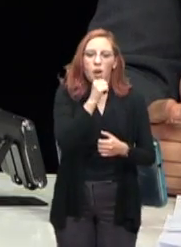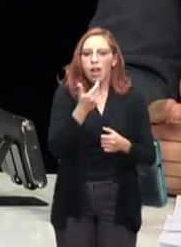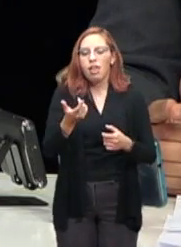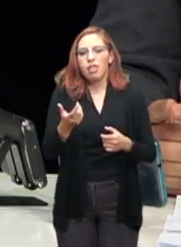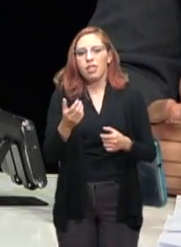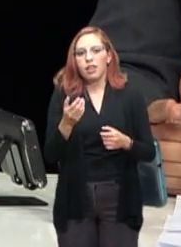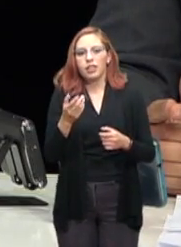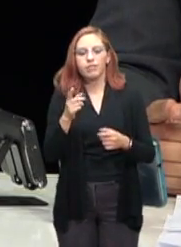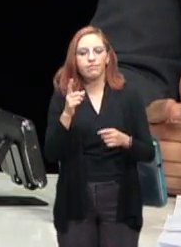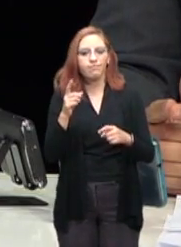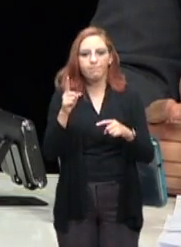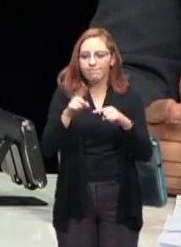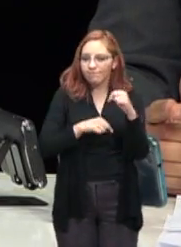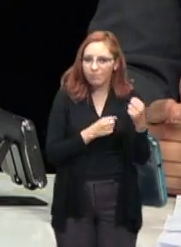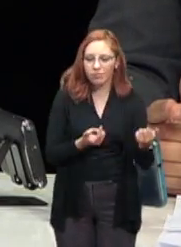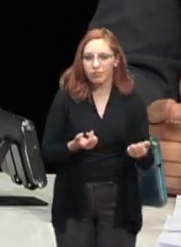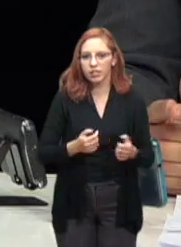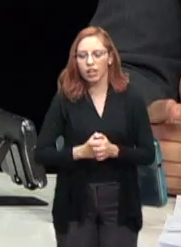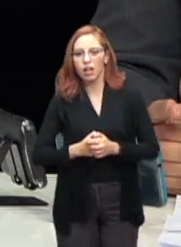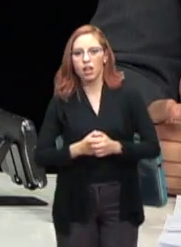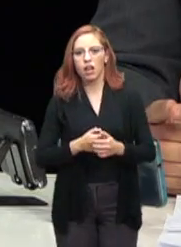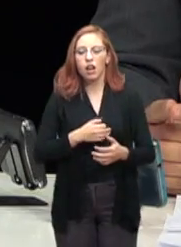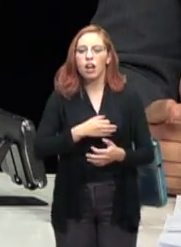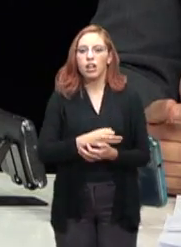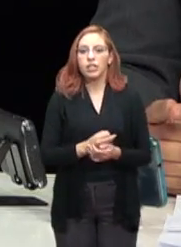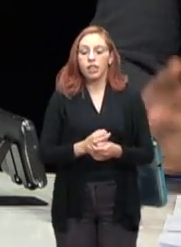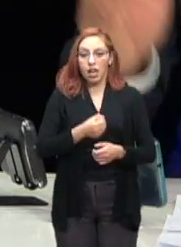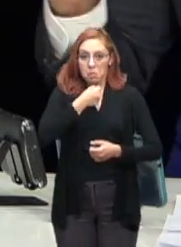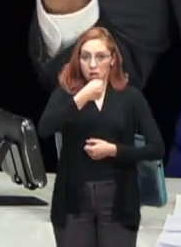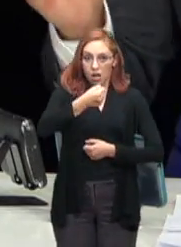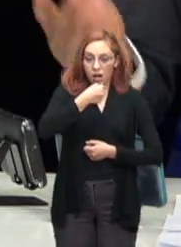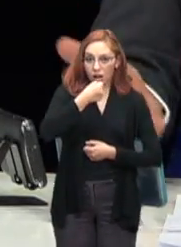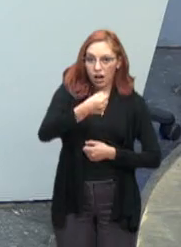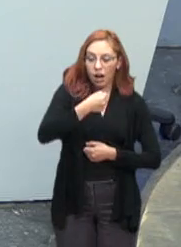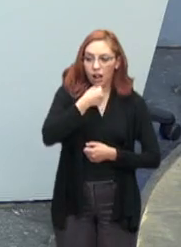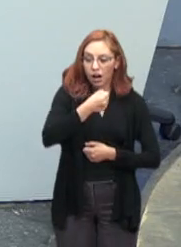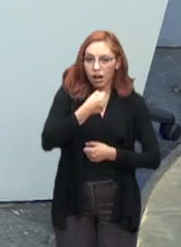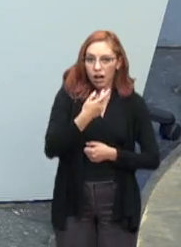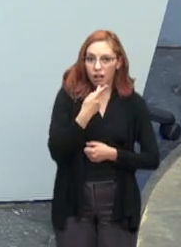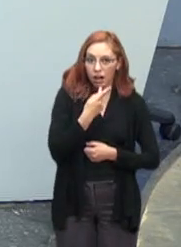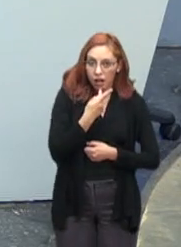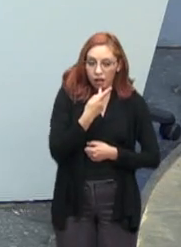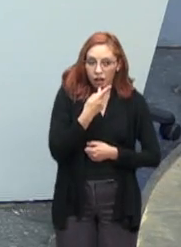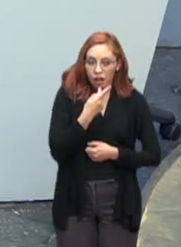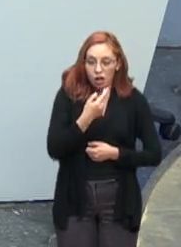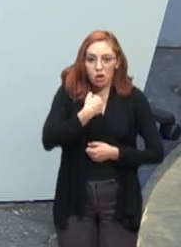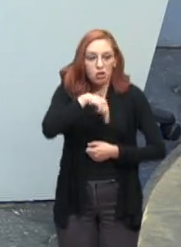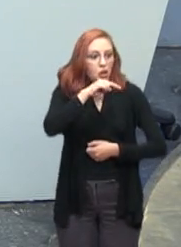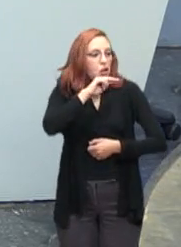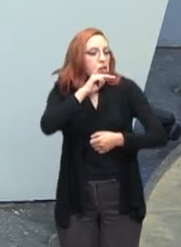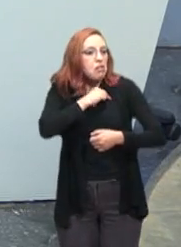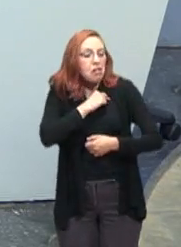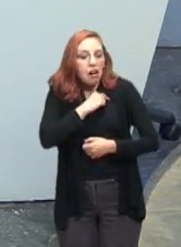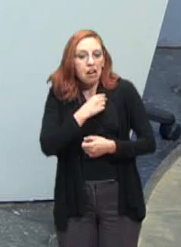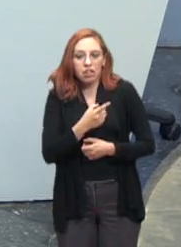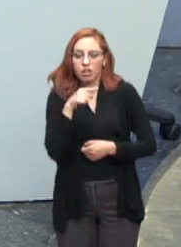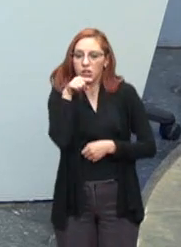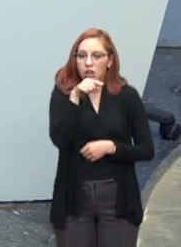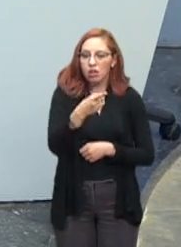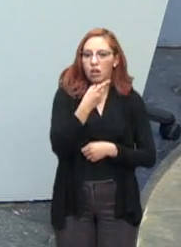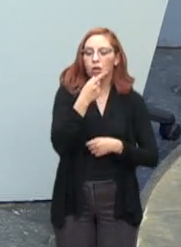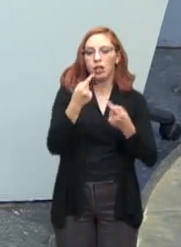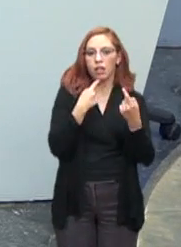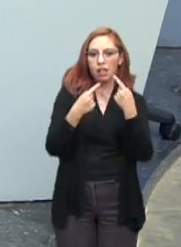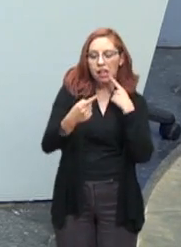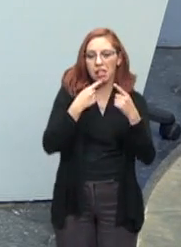cambiar las cosas. Entonces, no, pues a todo dar, tú ven y habla, nosotros dejamos que digas lo que gustes y vamos a